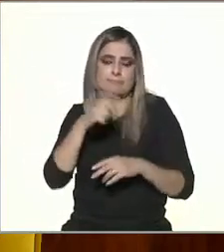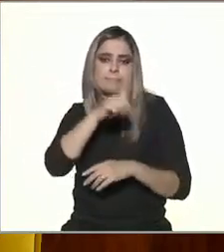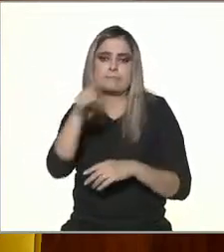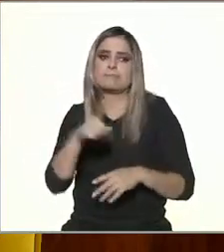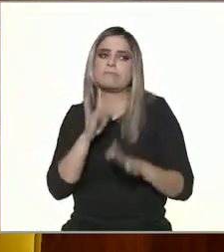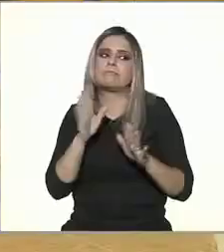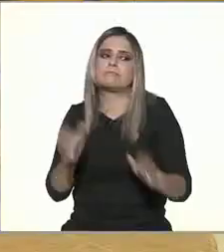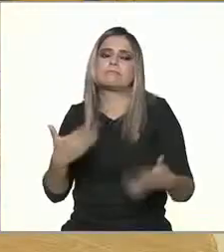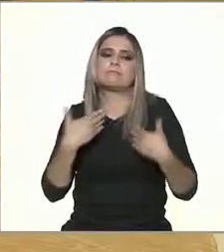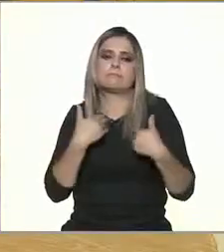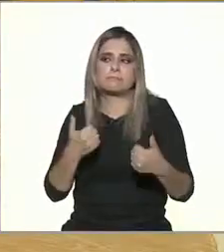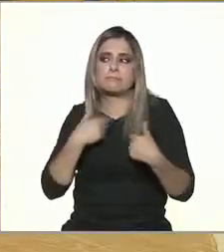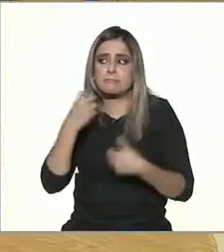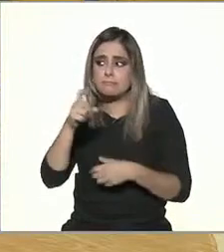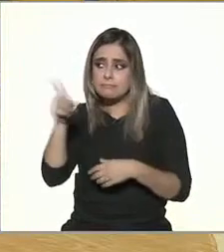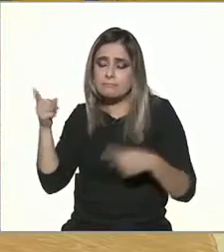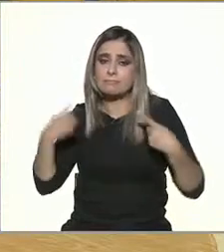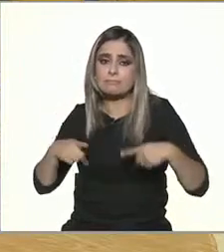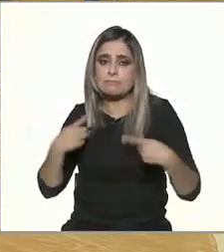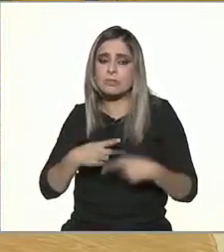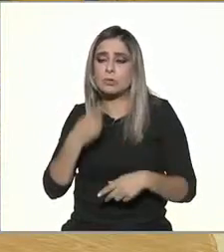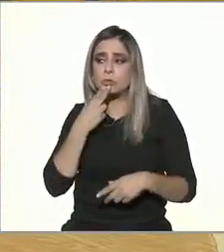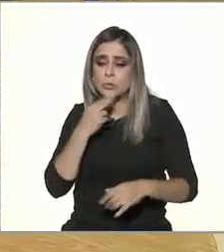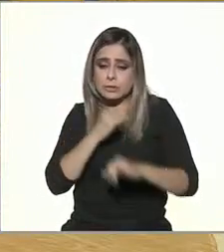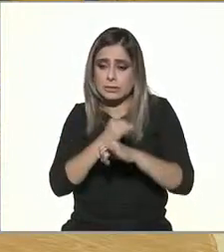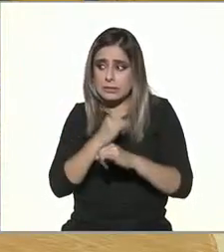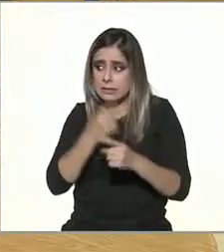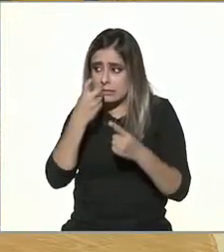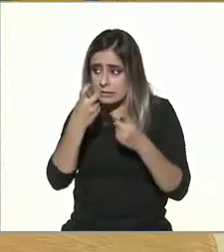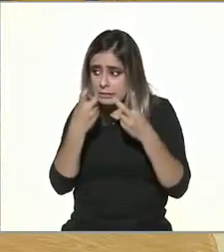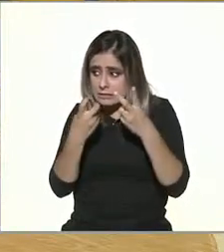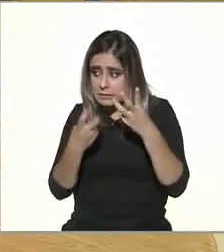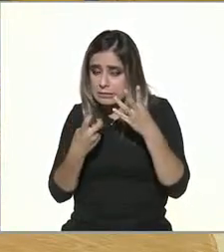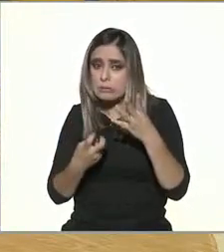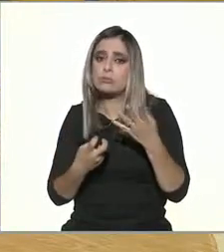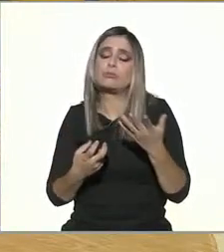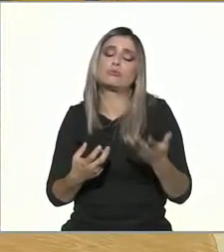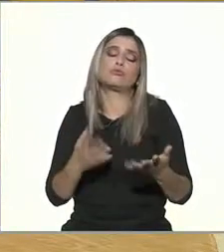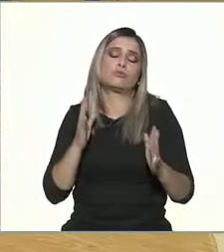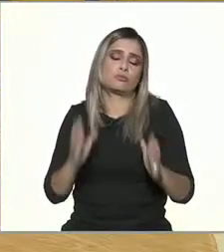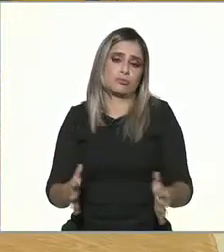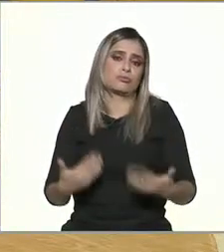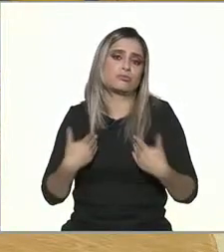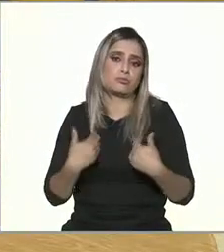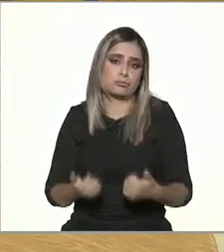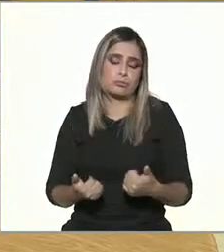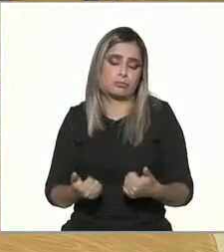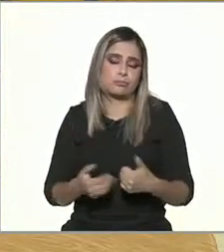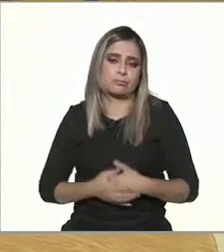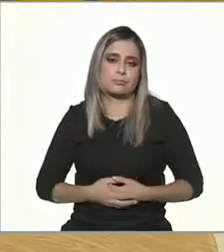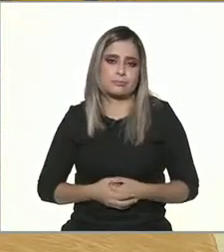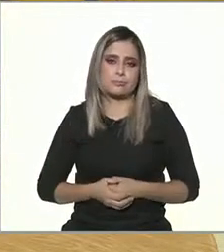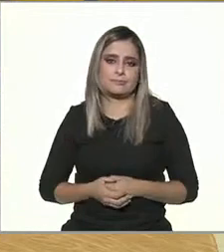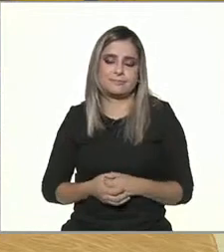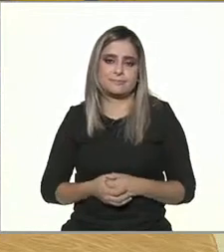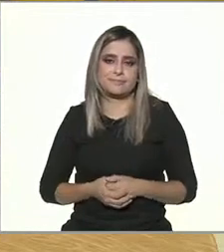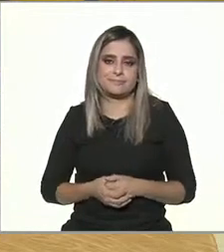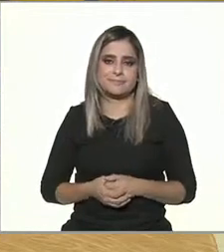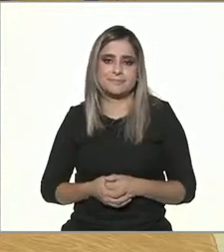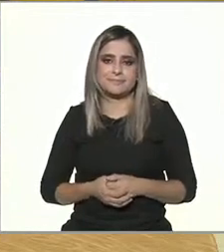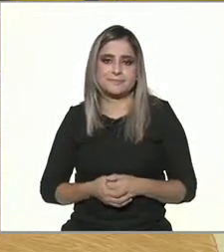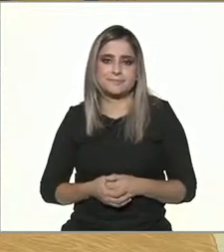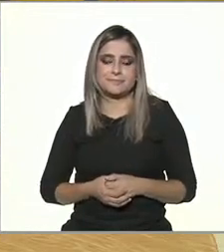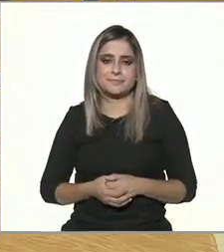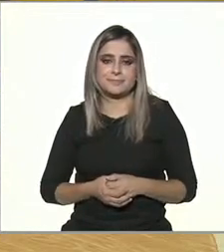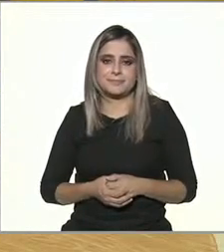información, ir midiendo de cómo se va, cómo va evolucionando este tipo de fenómenos, ¿no? Porque efectivamente también